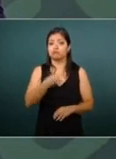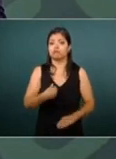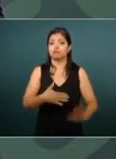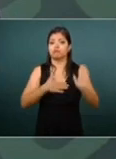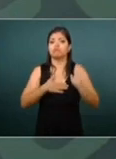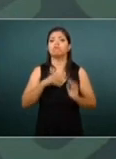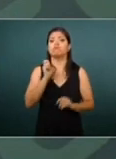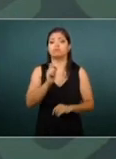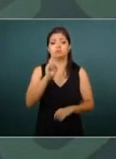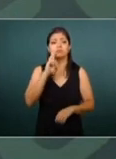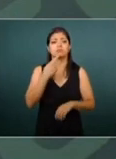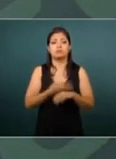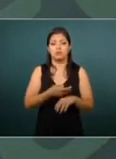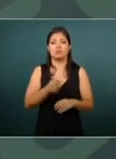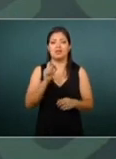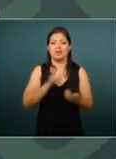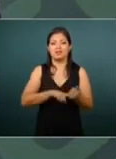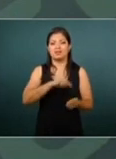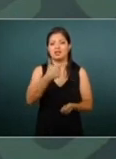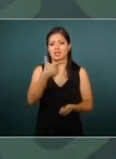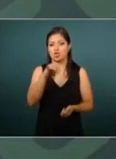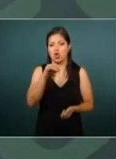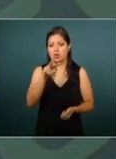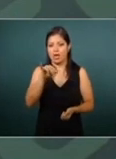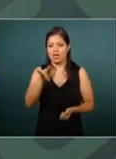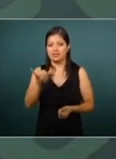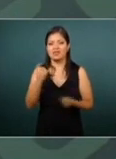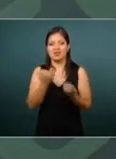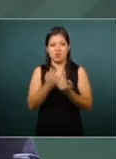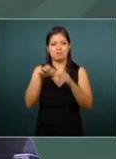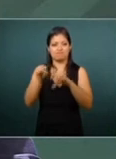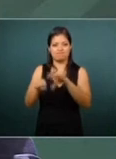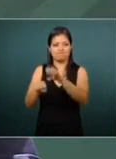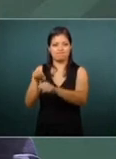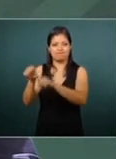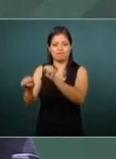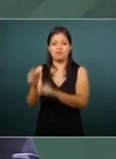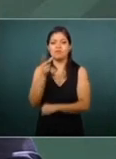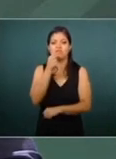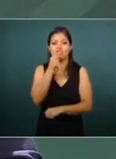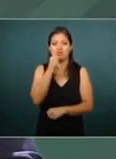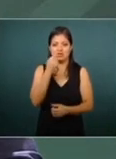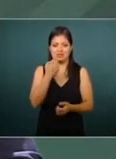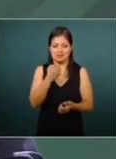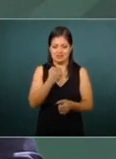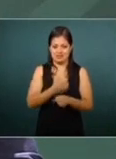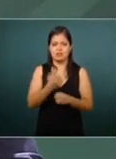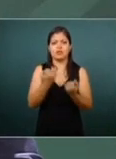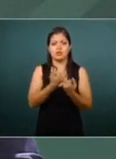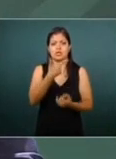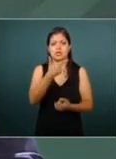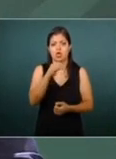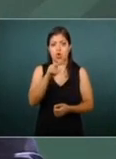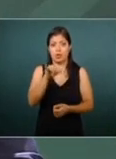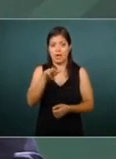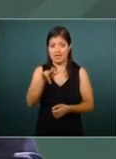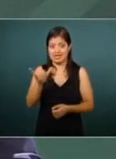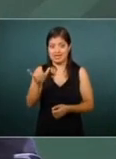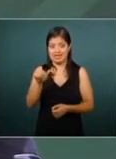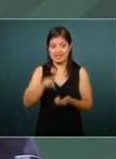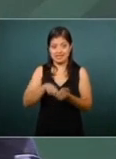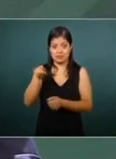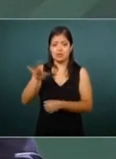justicia en el caso de Giovanni en el caso de los jóvenes que fueron detenidos de manera arbitraria por policías ministeriales en el caso de Giovanni están detenidos